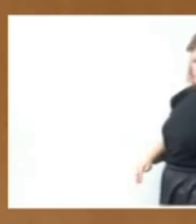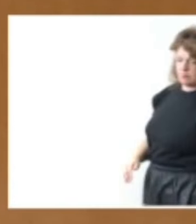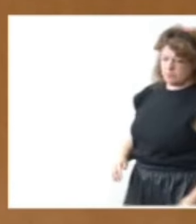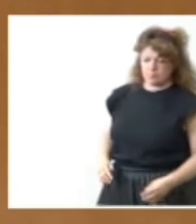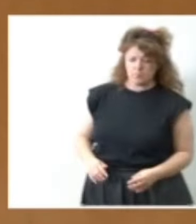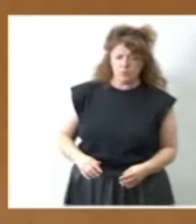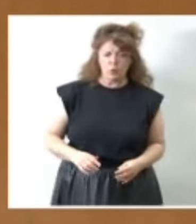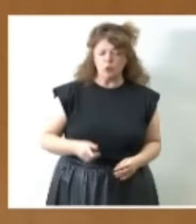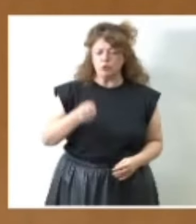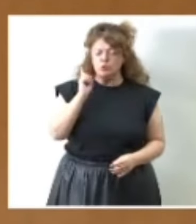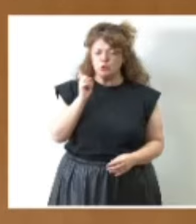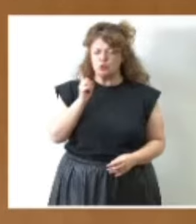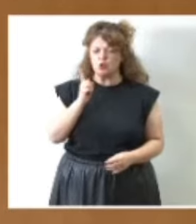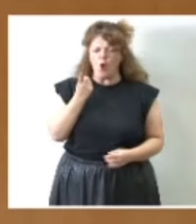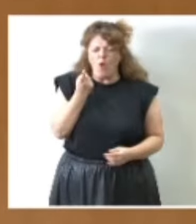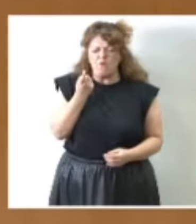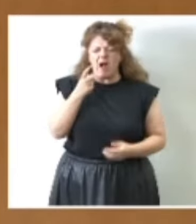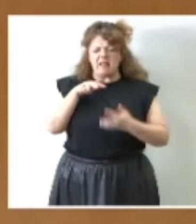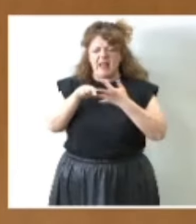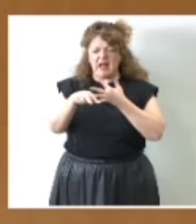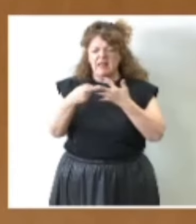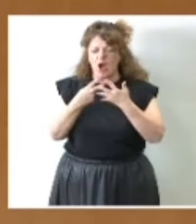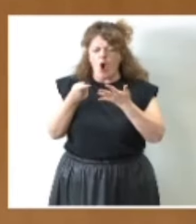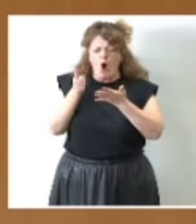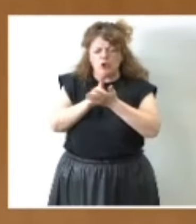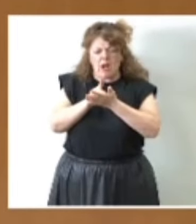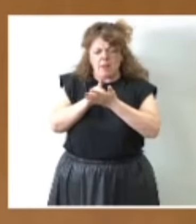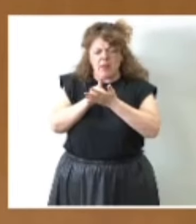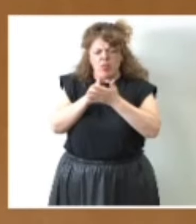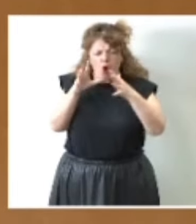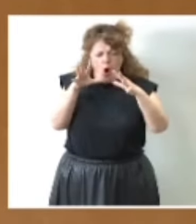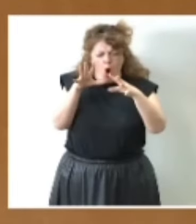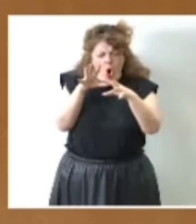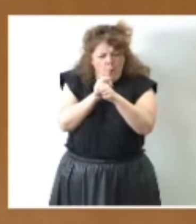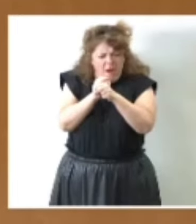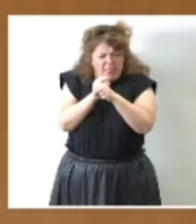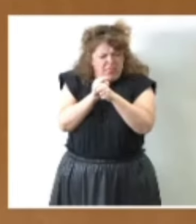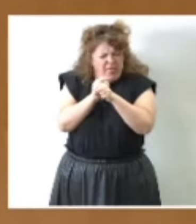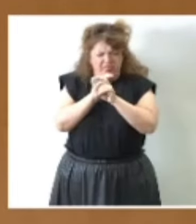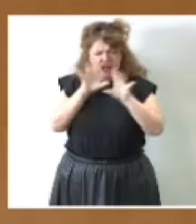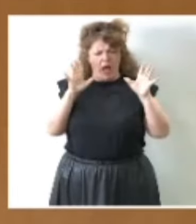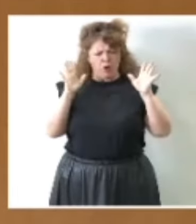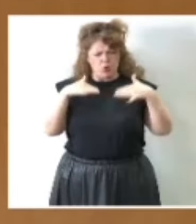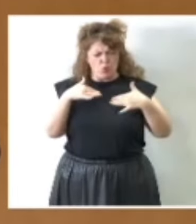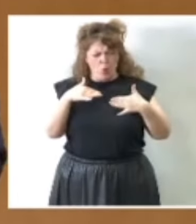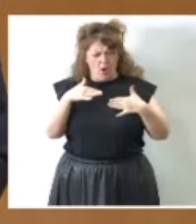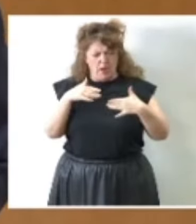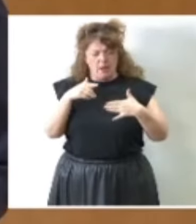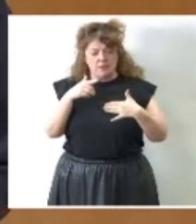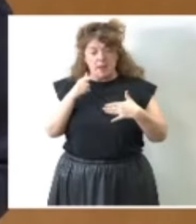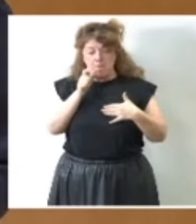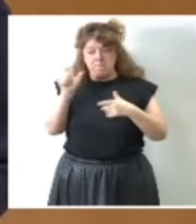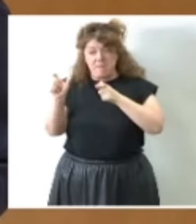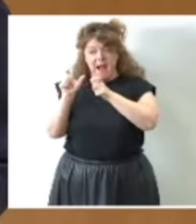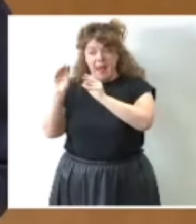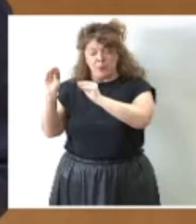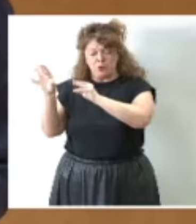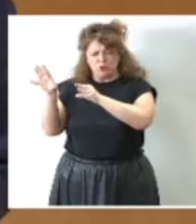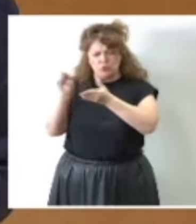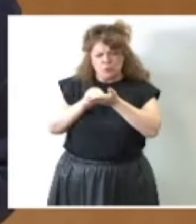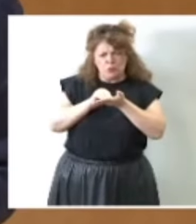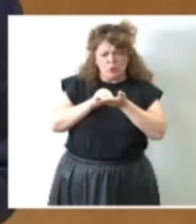transparencia. Es vuelta a la opacidad más absoluta. Es, tomando sus propias palabras, el